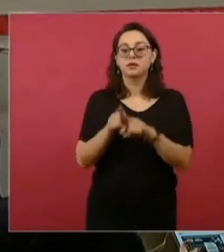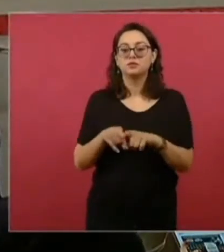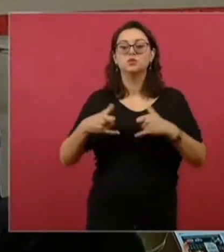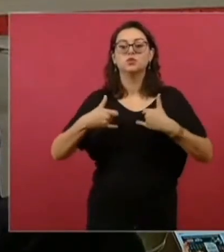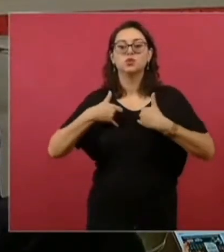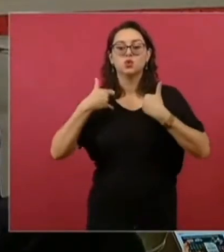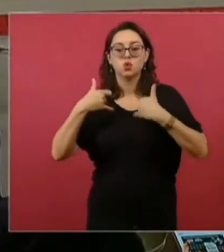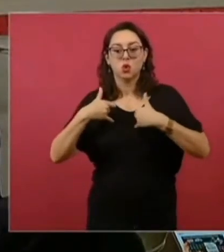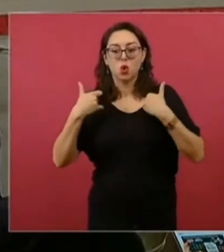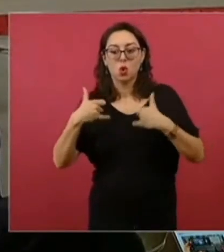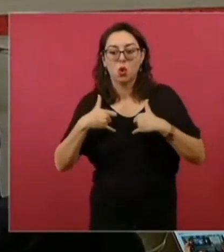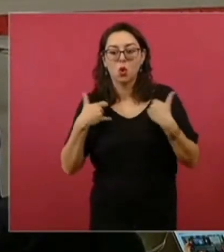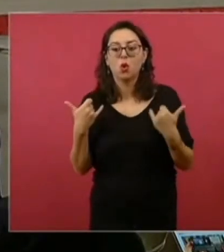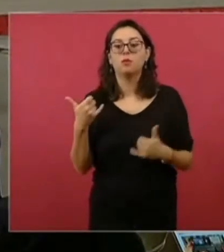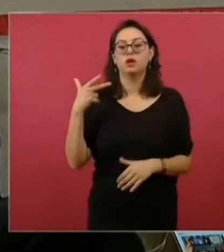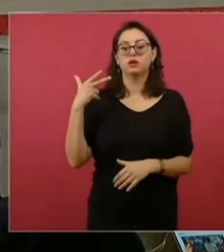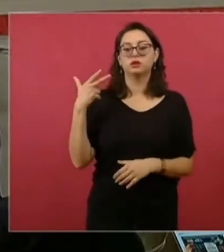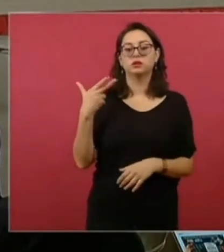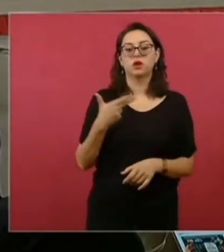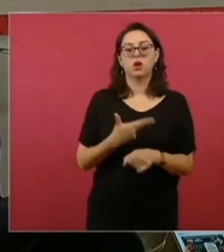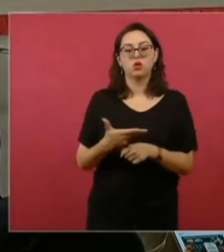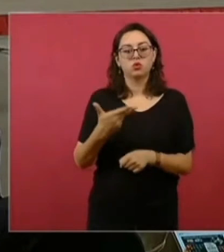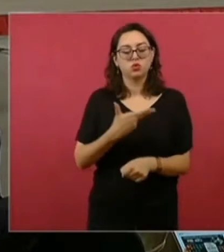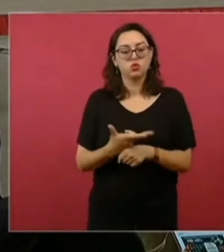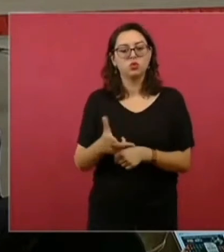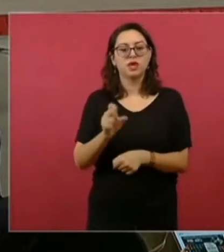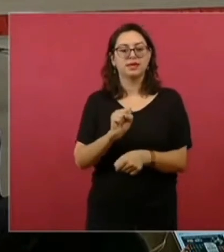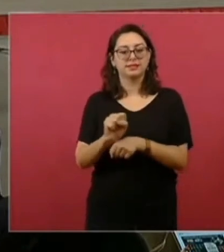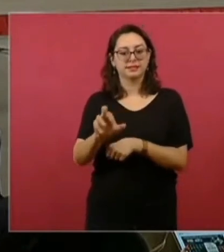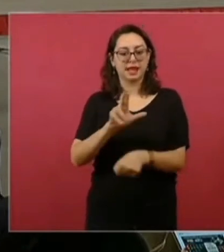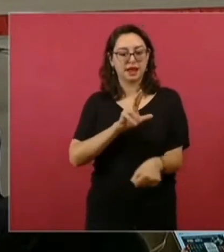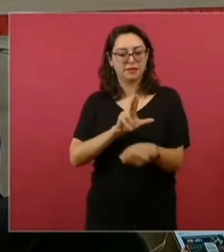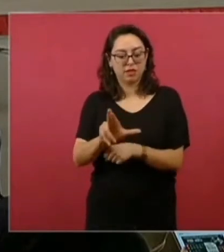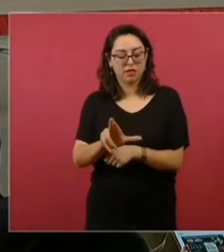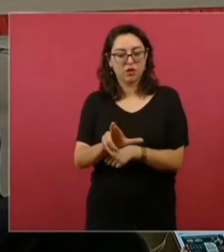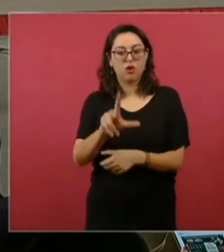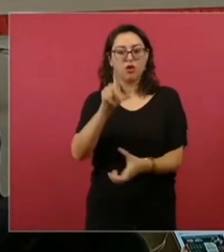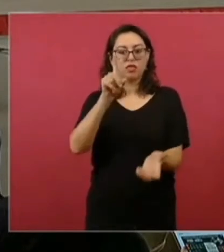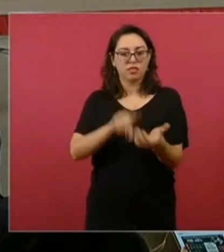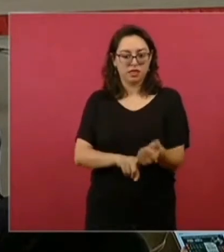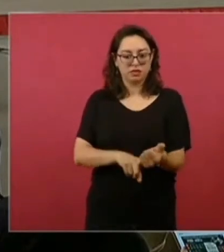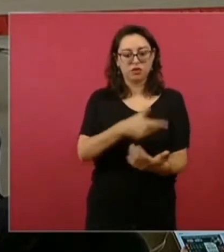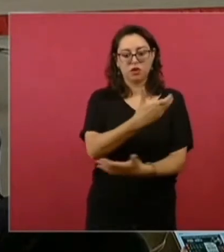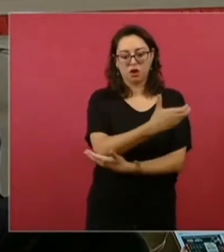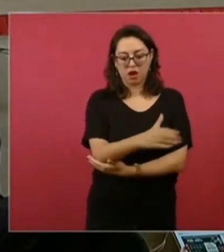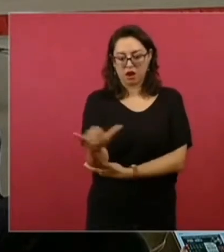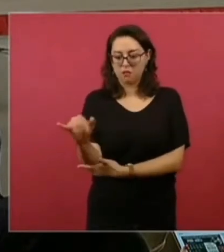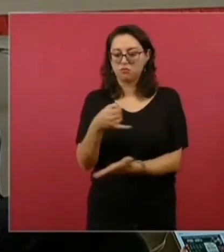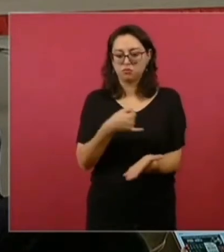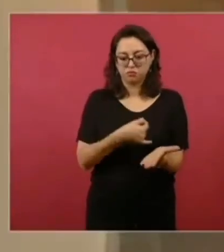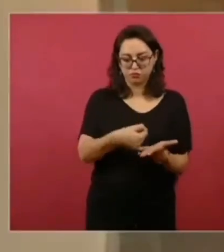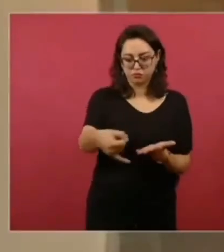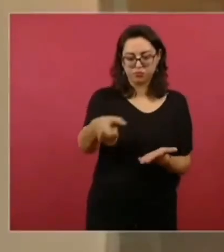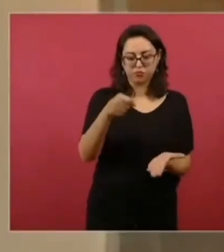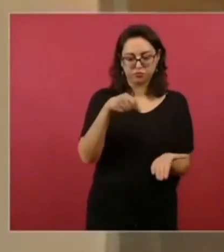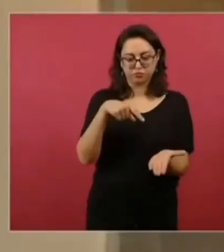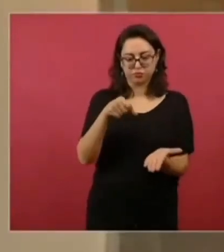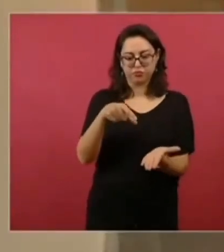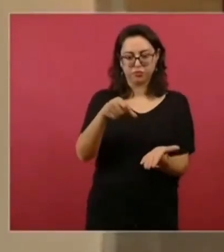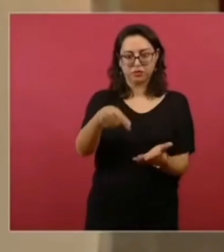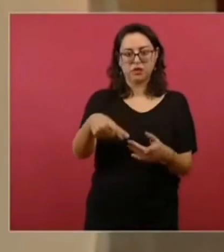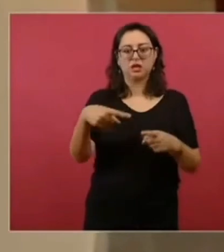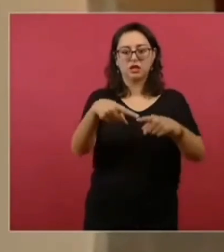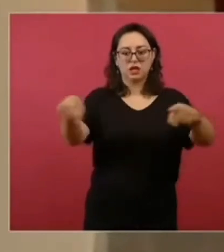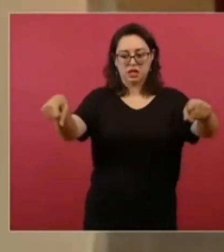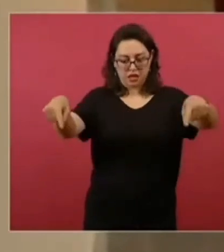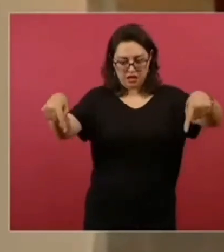en Honduras y en El Salvador, que es donde tenemos la primera etapa, y nos hemos encontrado jóvenes que tenían una parcela, allá se llaman manzanas, que son